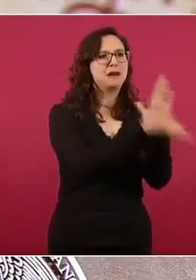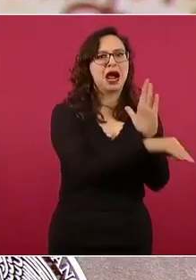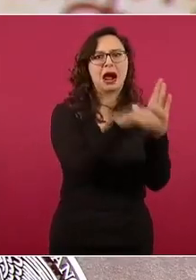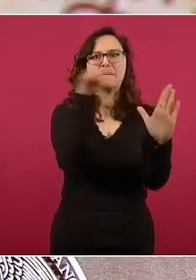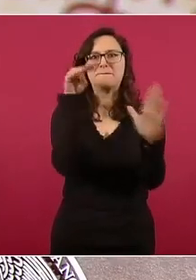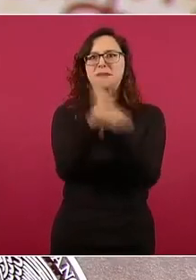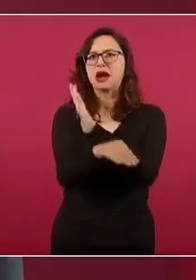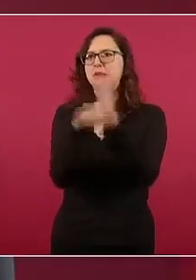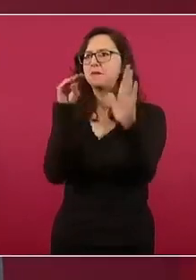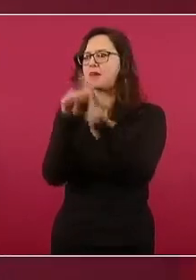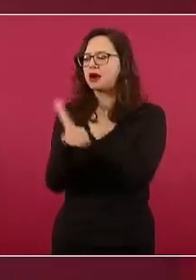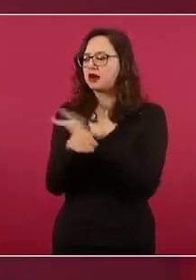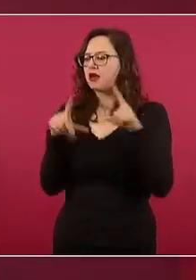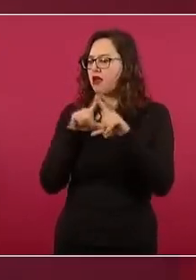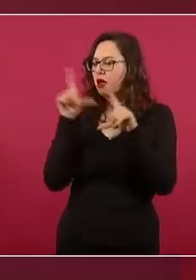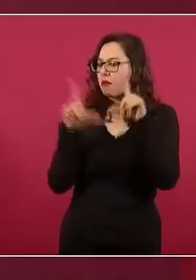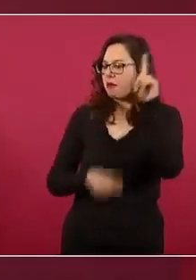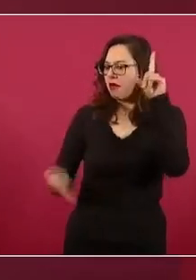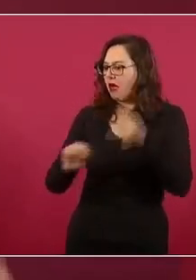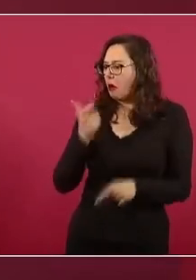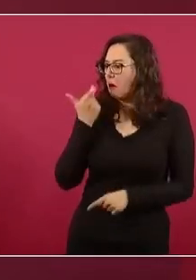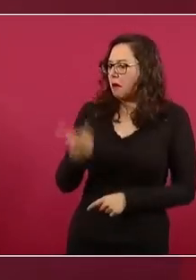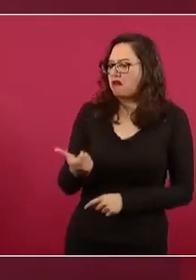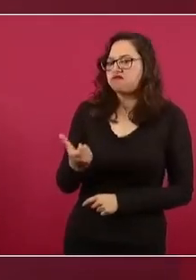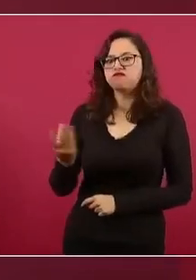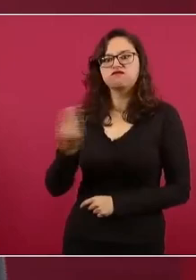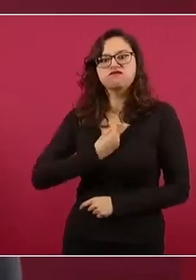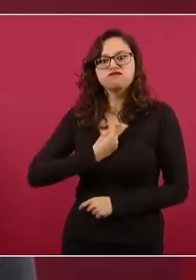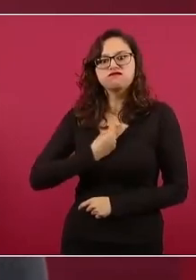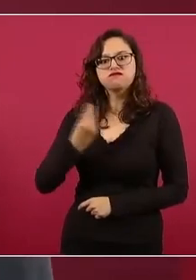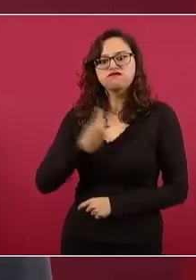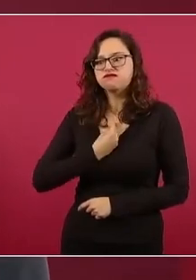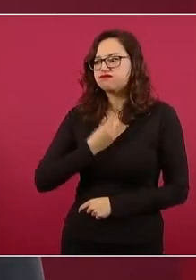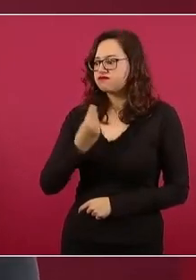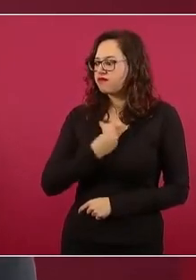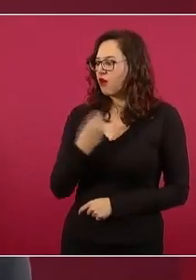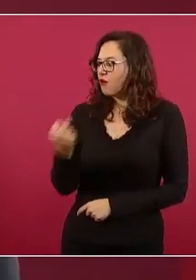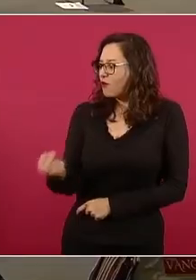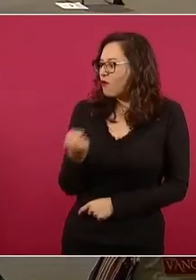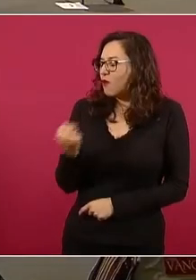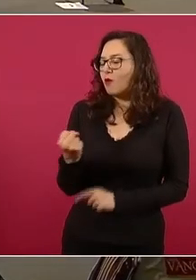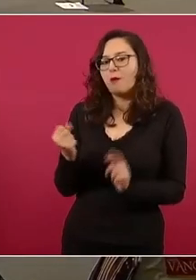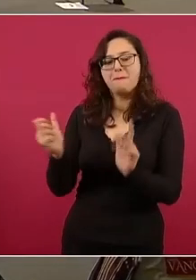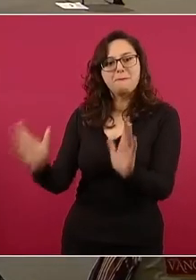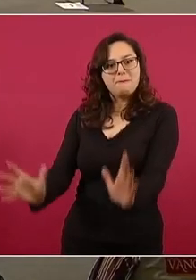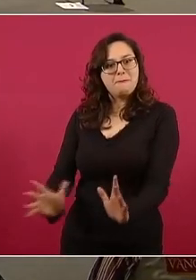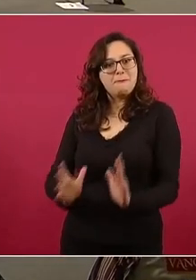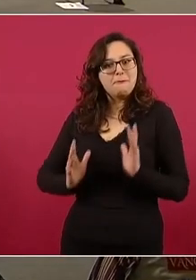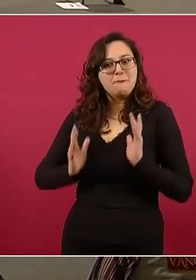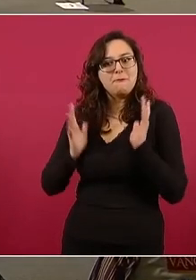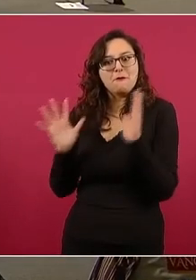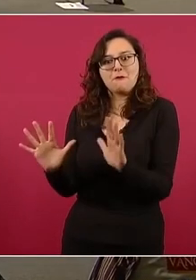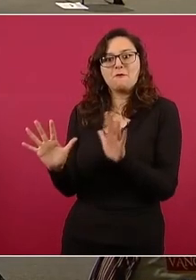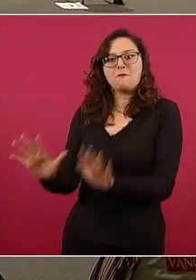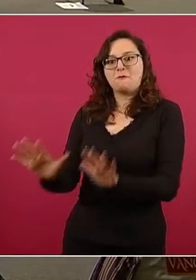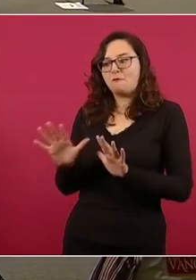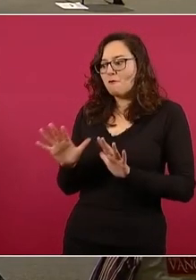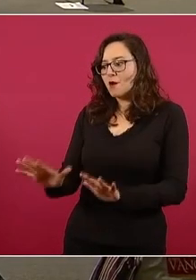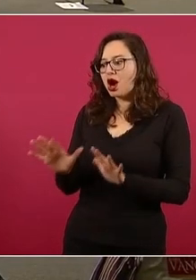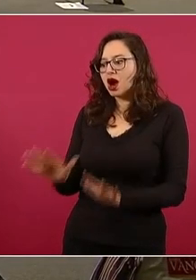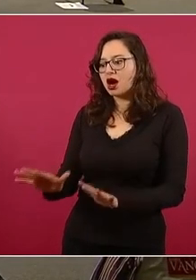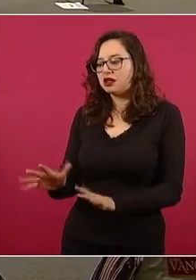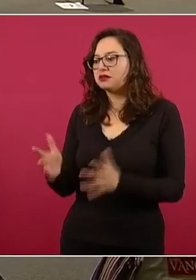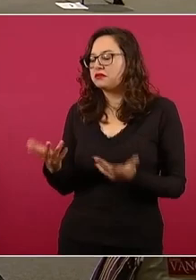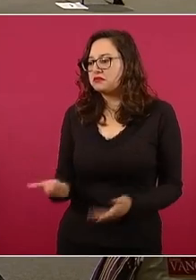sorprendentemente resistente, el peso mexicano. Se ha mantenido, ya que casi todos los pares